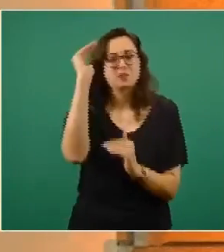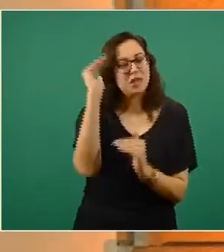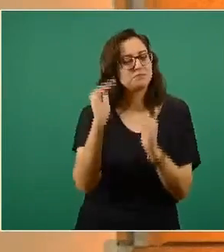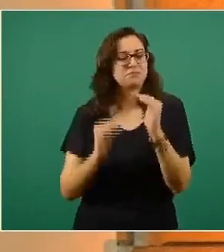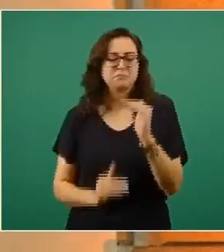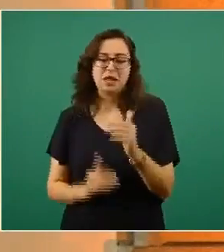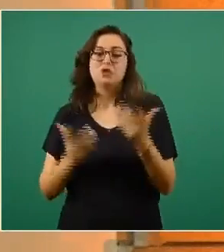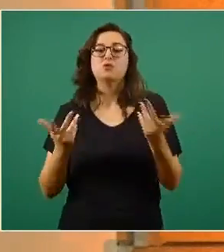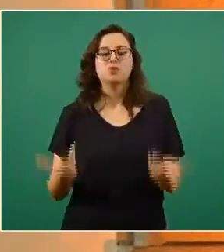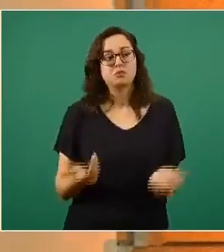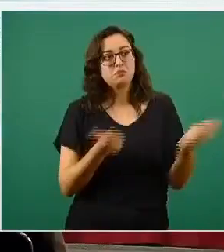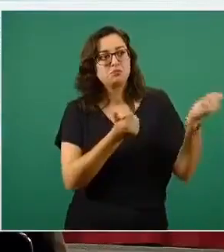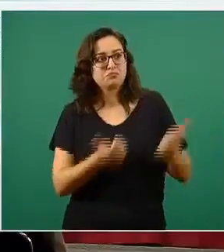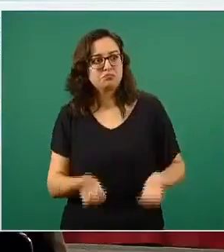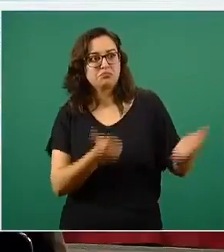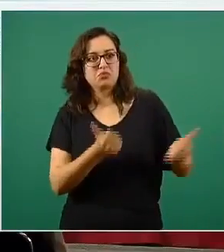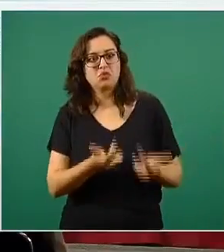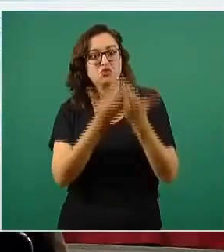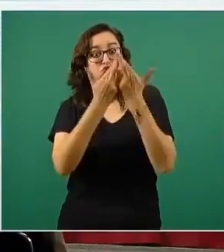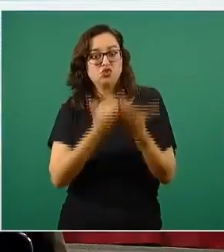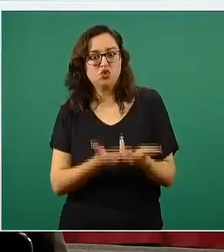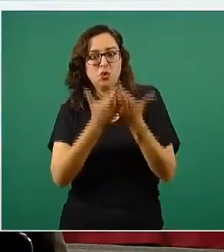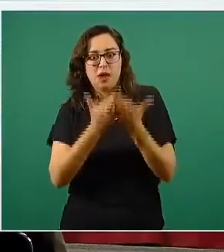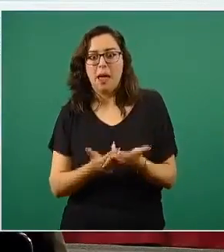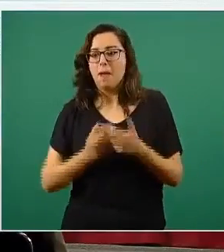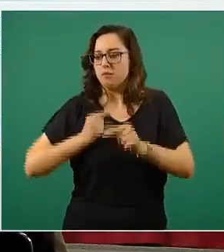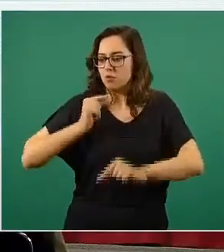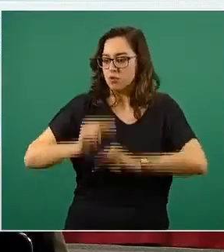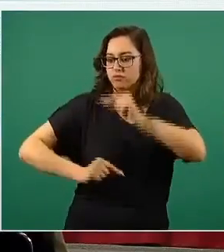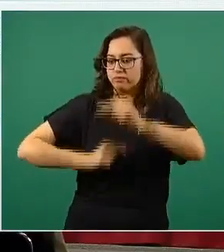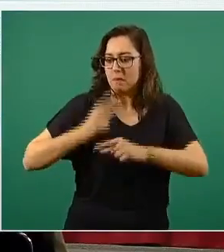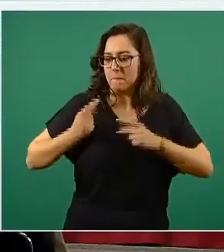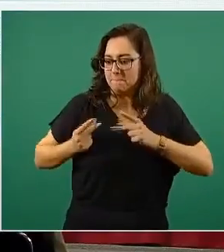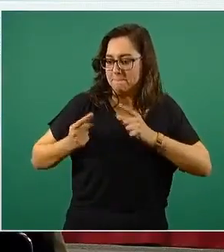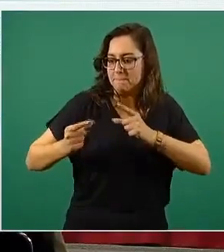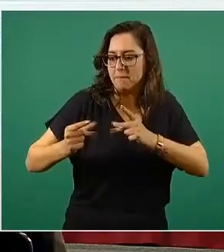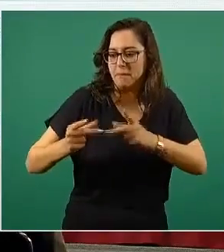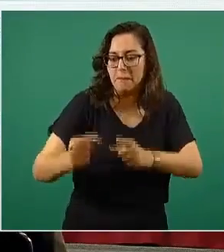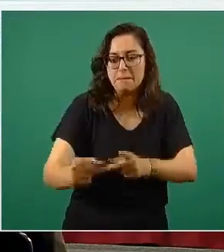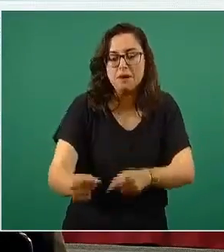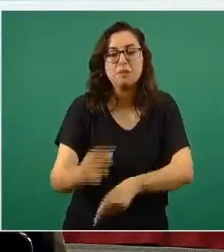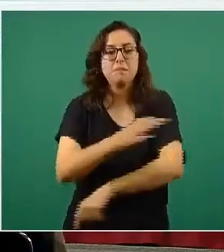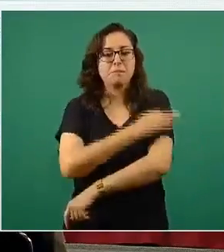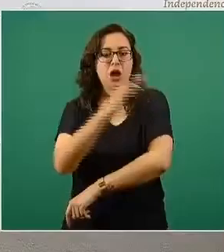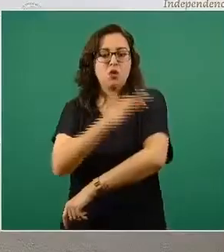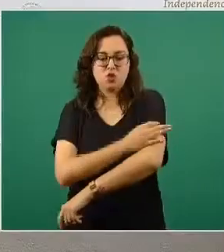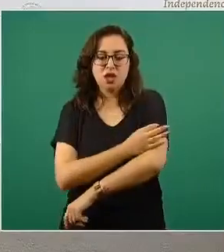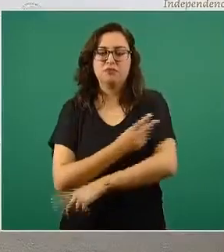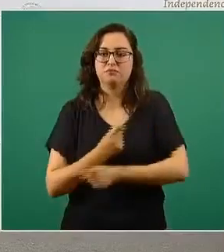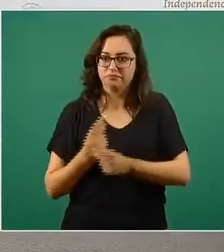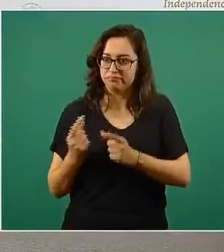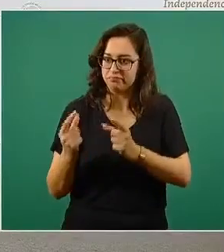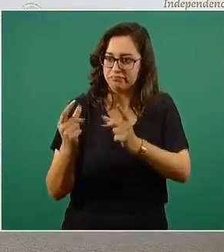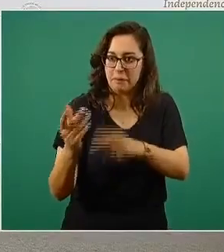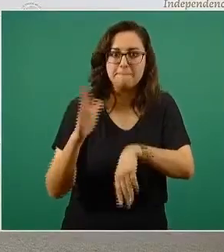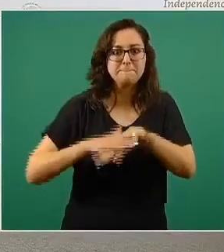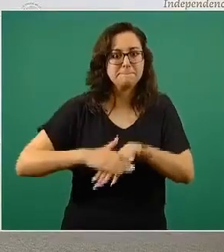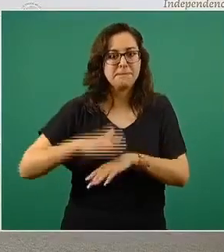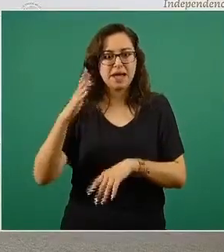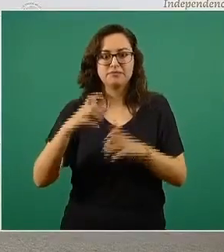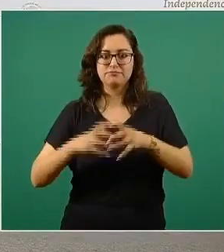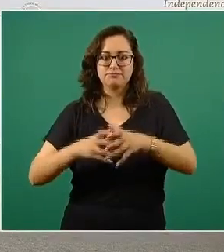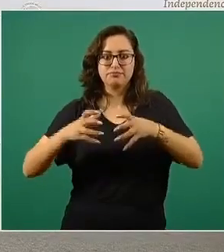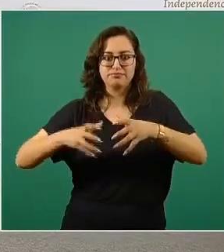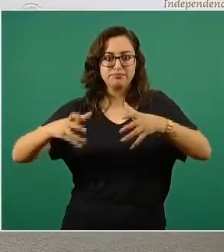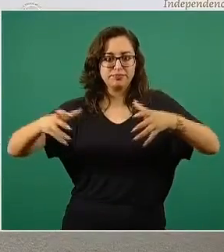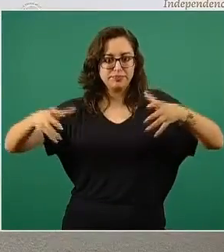la velocidad con la que se va a ir aplicando este total de número de dosis se irá también incrementando. Hay que